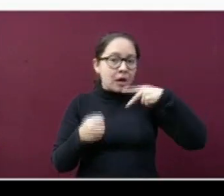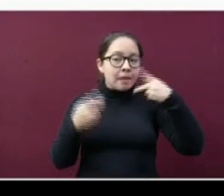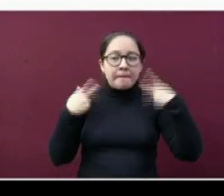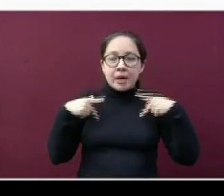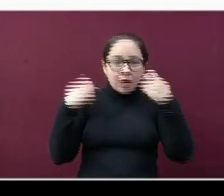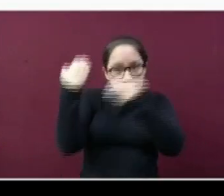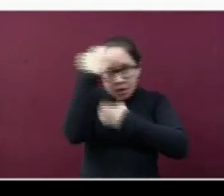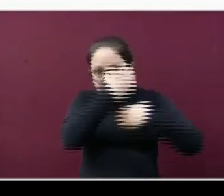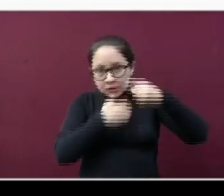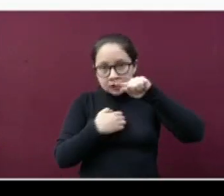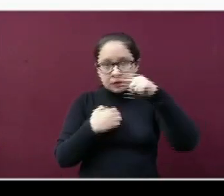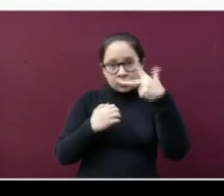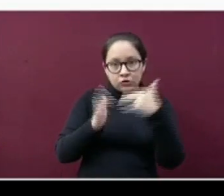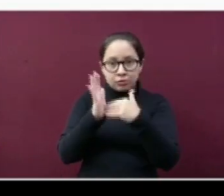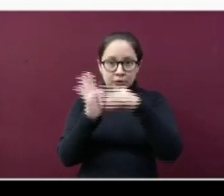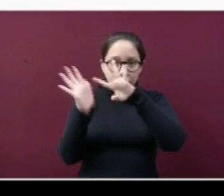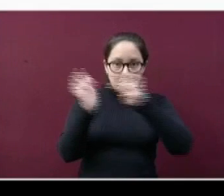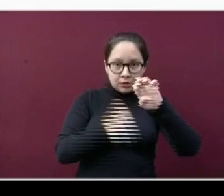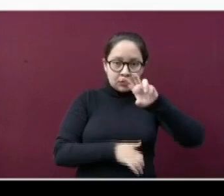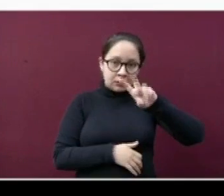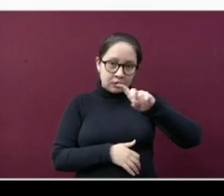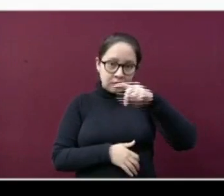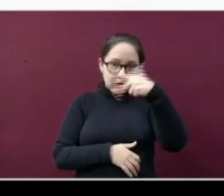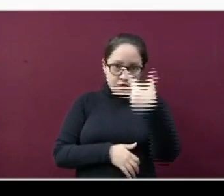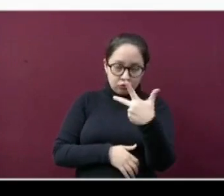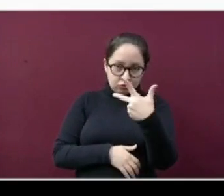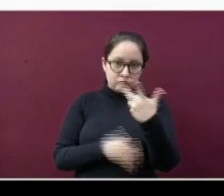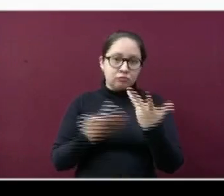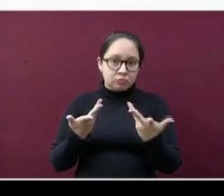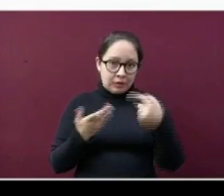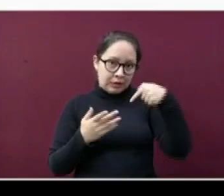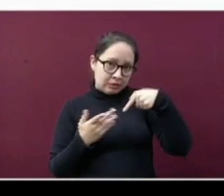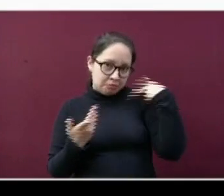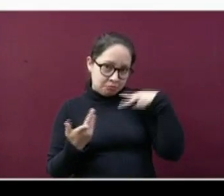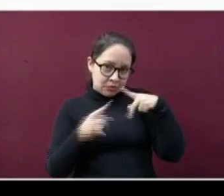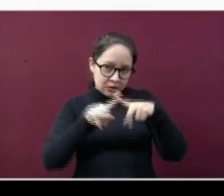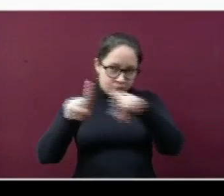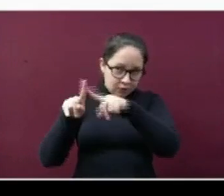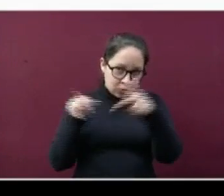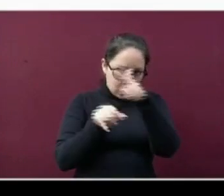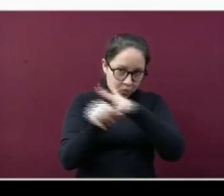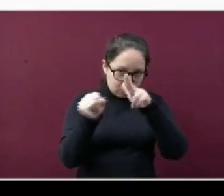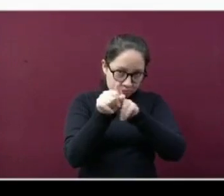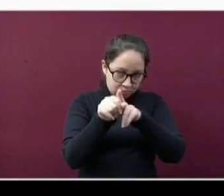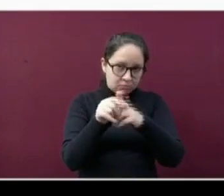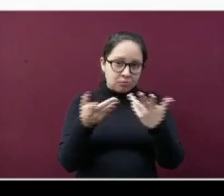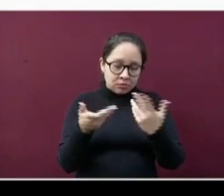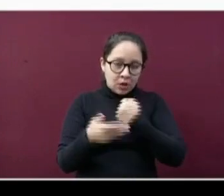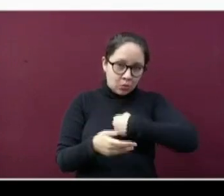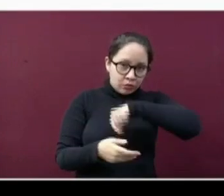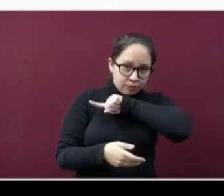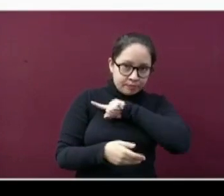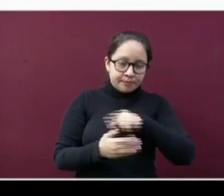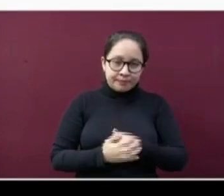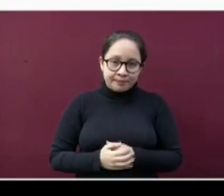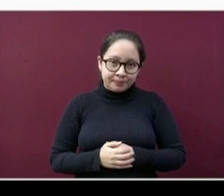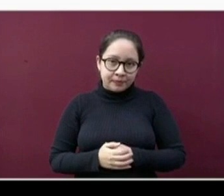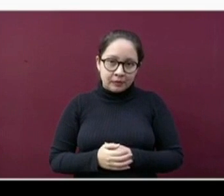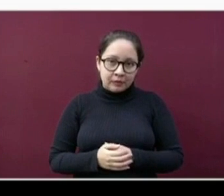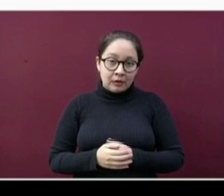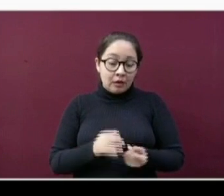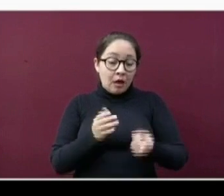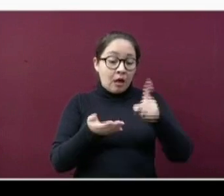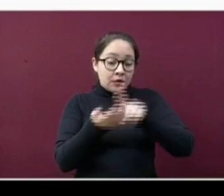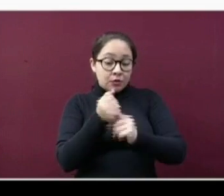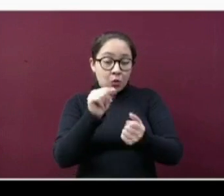78.938 los casos estudiados en las diferentes unidades de salud. Han tenido